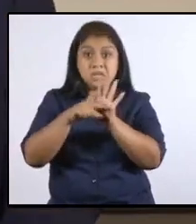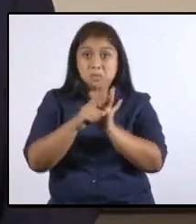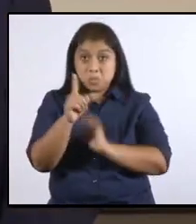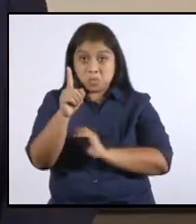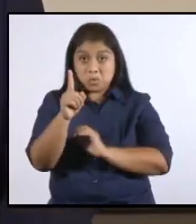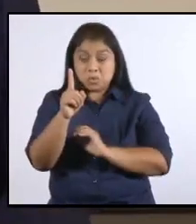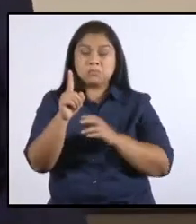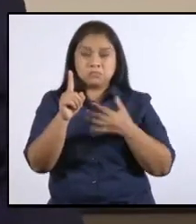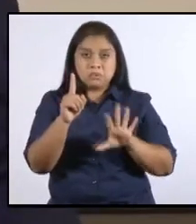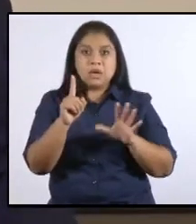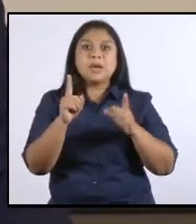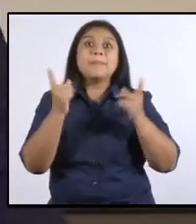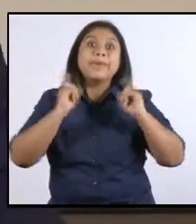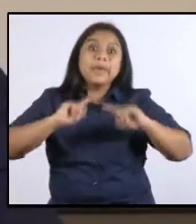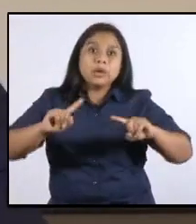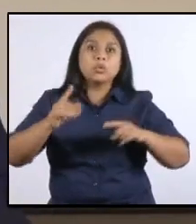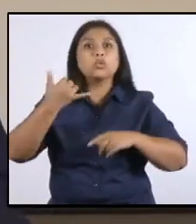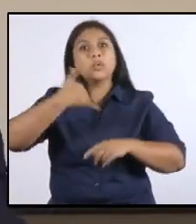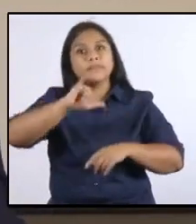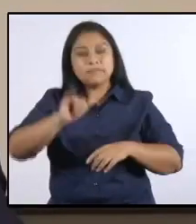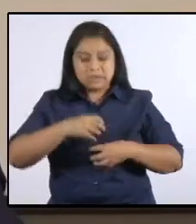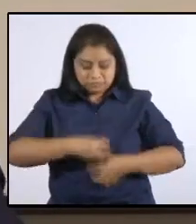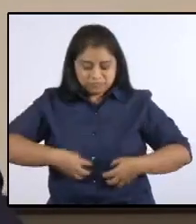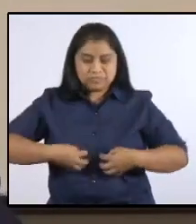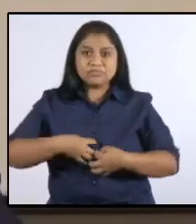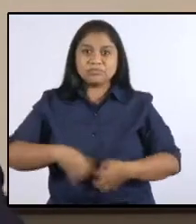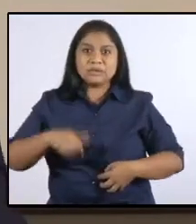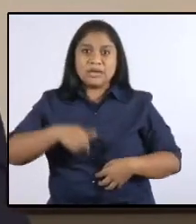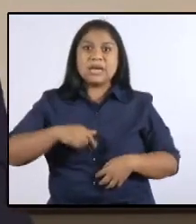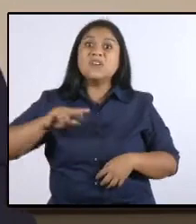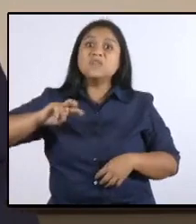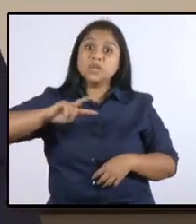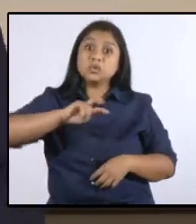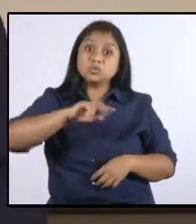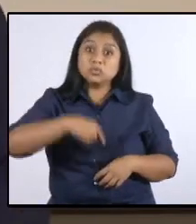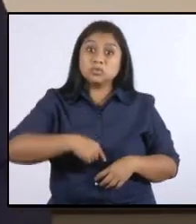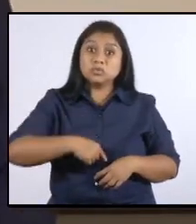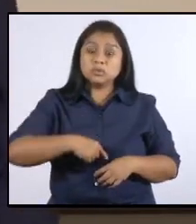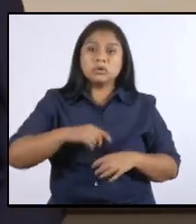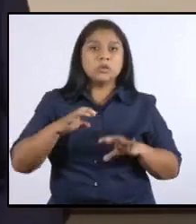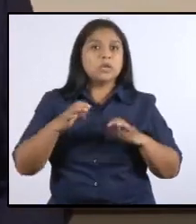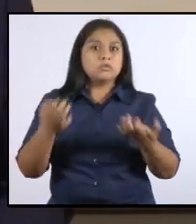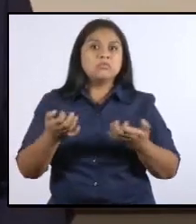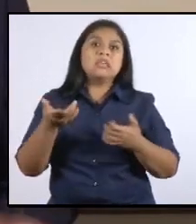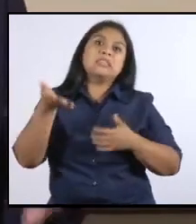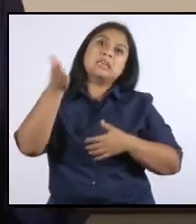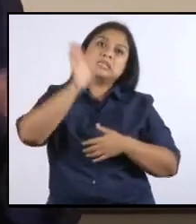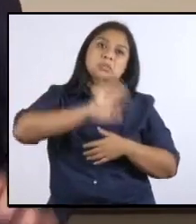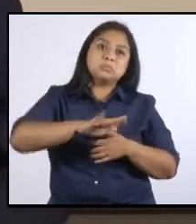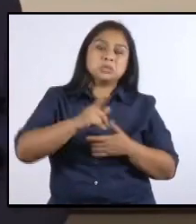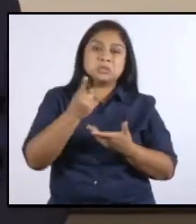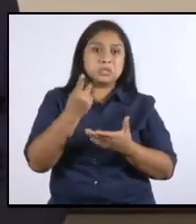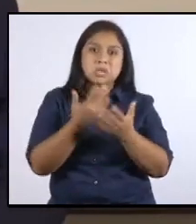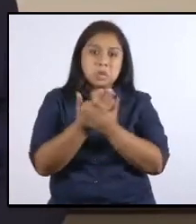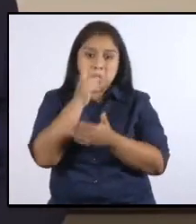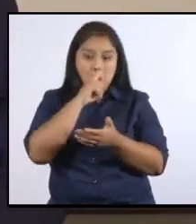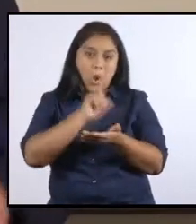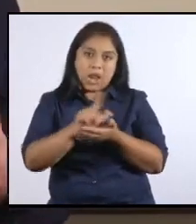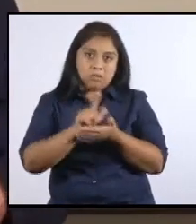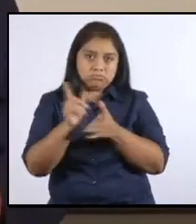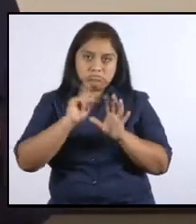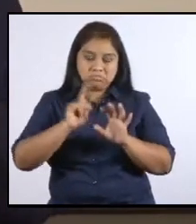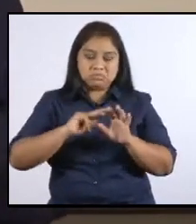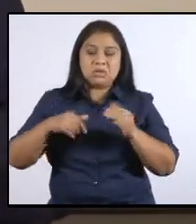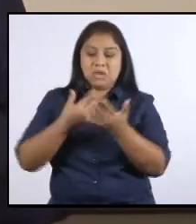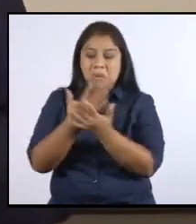pero lleva todavía en su intestino el virus, es probable que con sus manos, si no tiene buena higiene, pueda